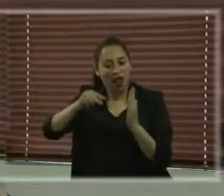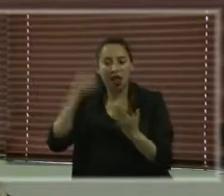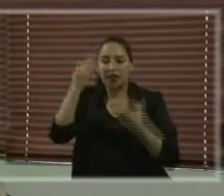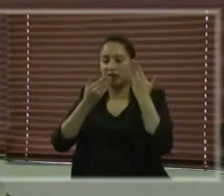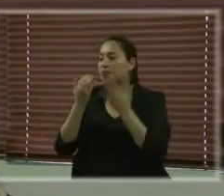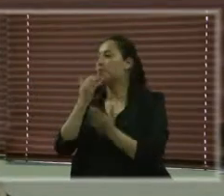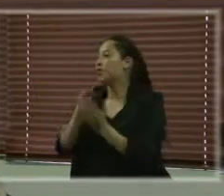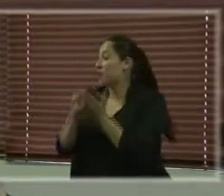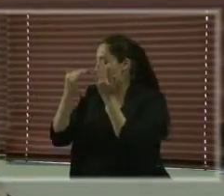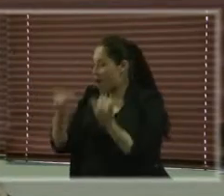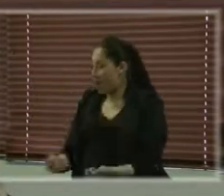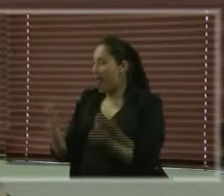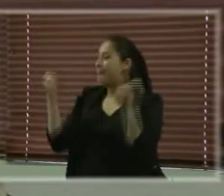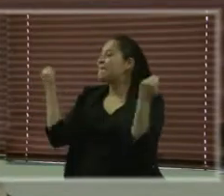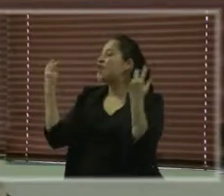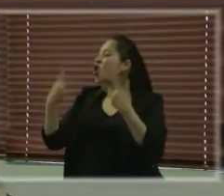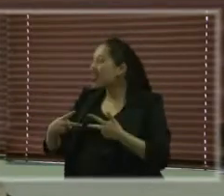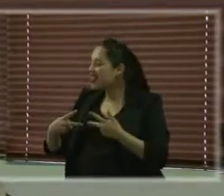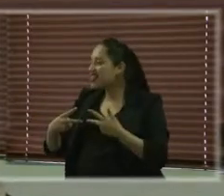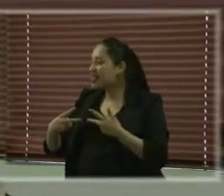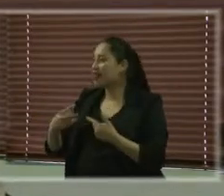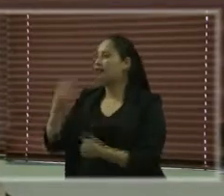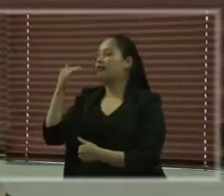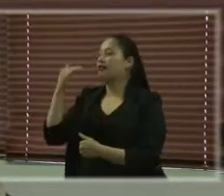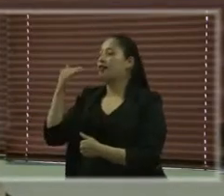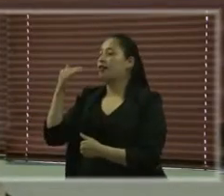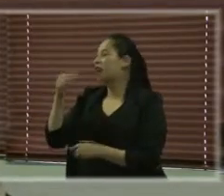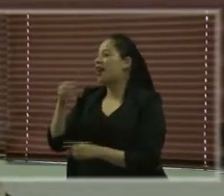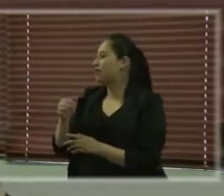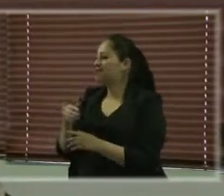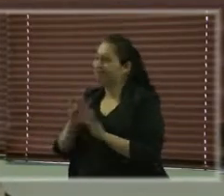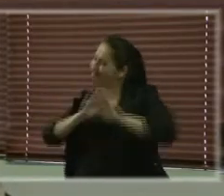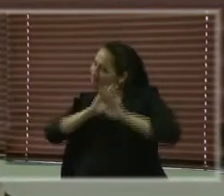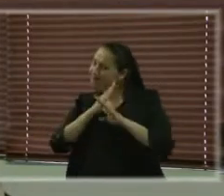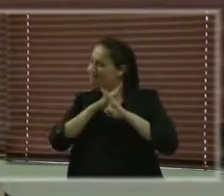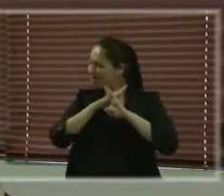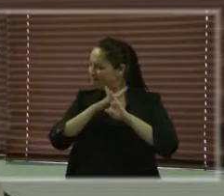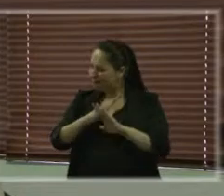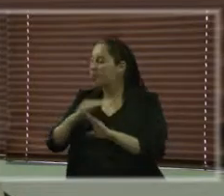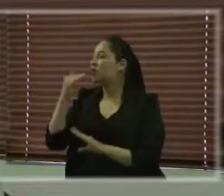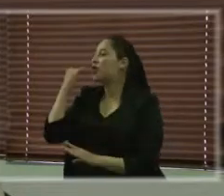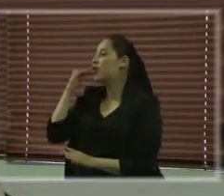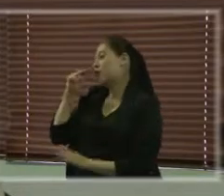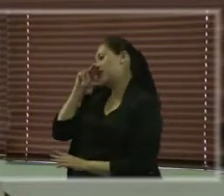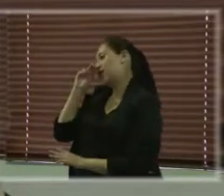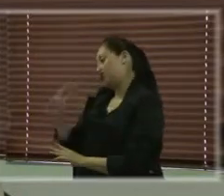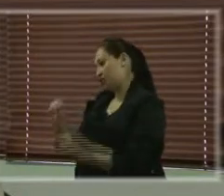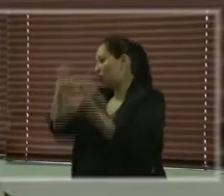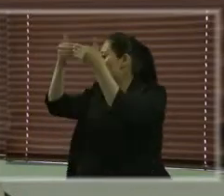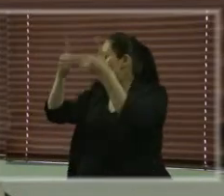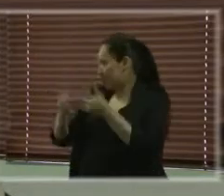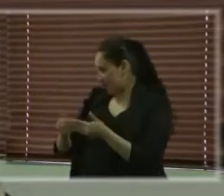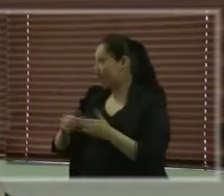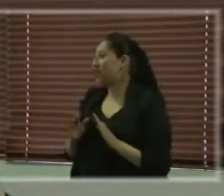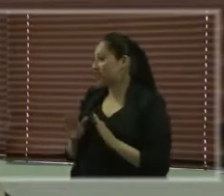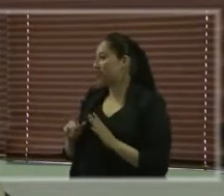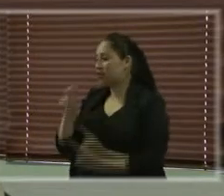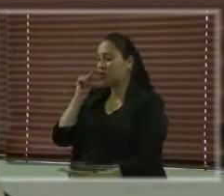violencia contra las mujeres y niñas con discapacidad, pues buscamos esos espacios de incidencia internacional en donde nosotros